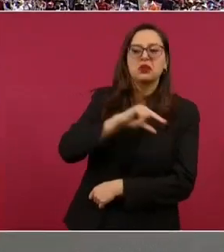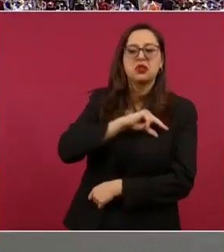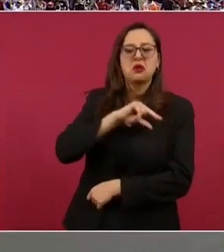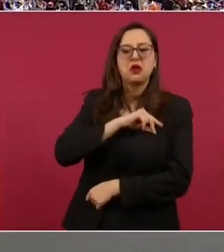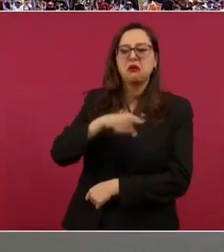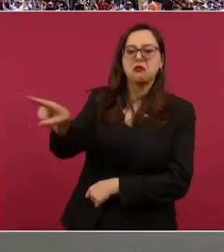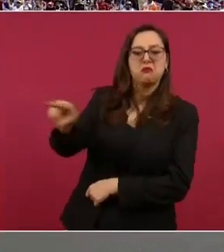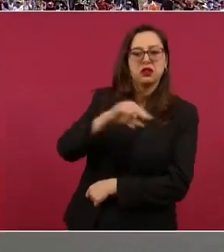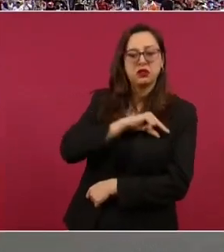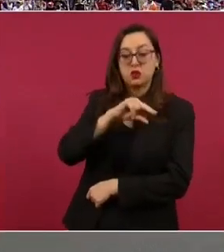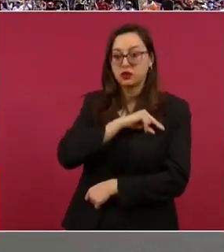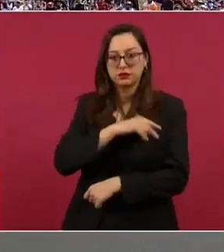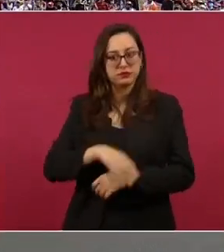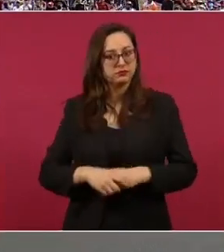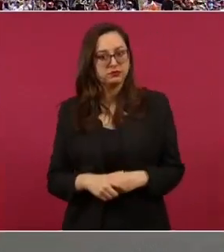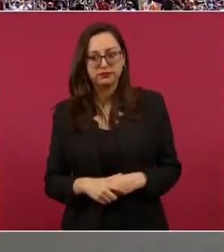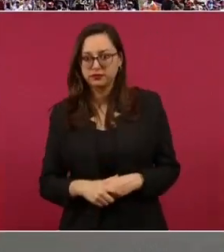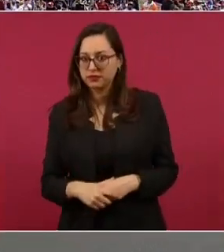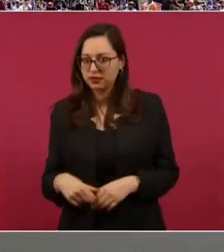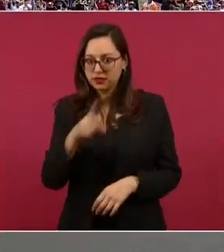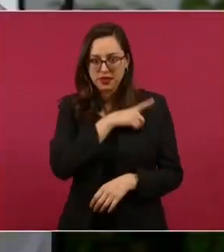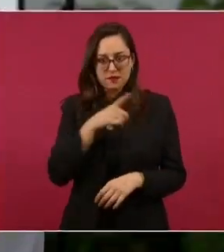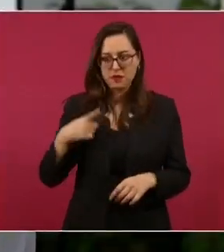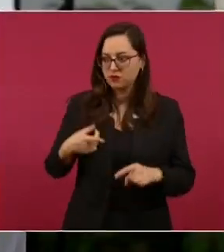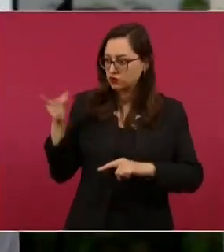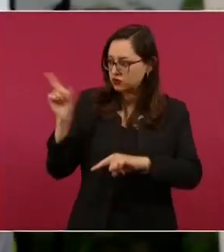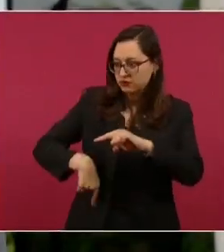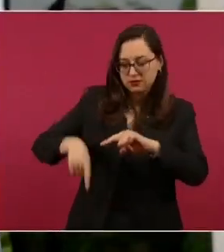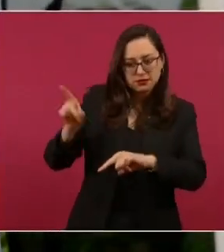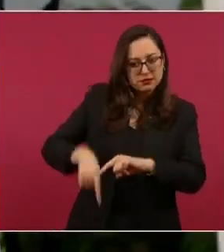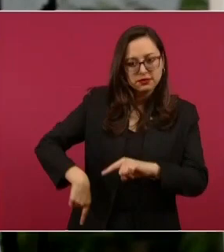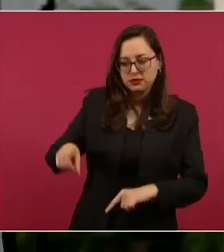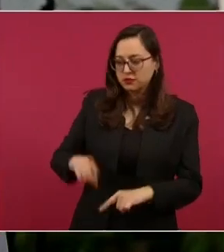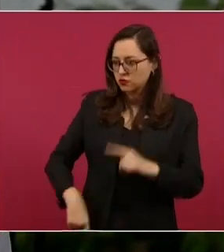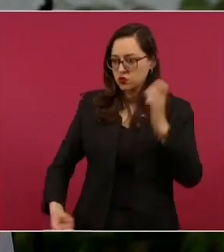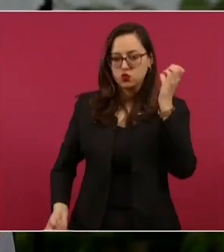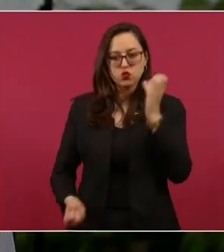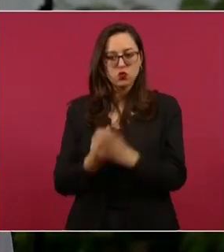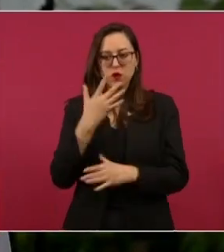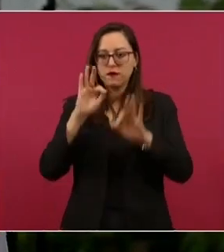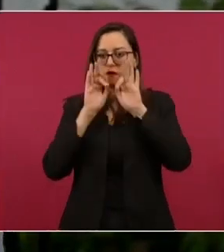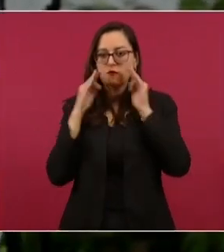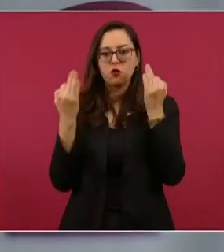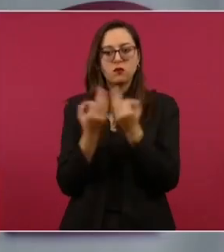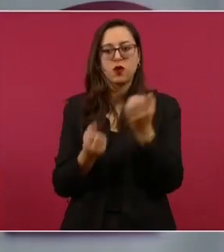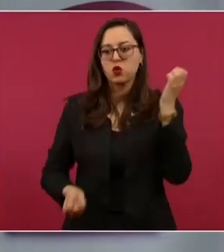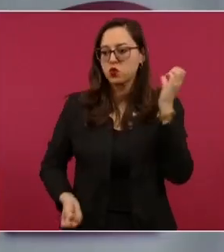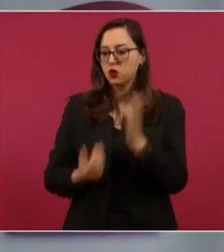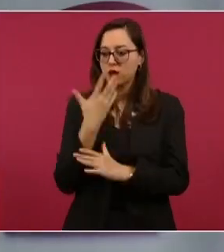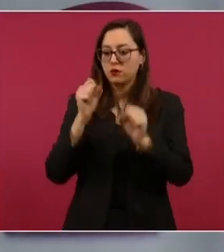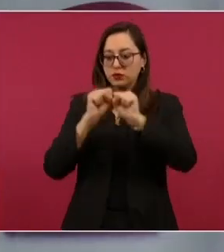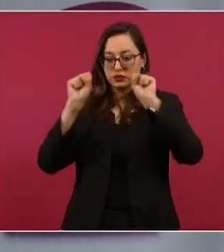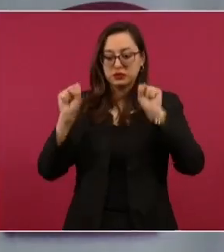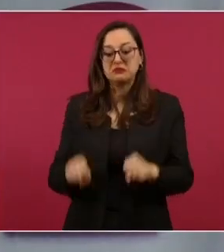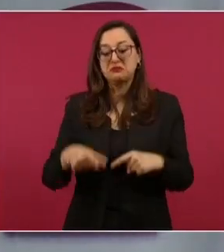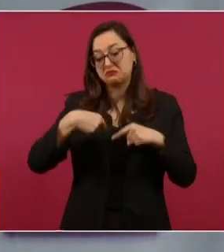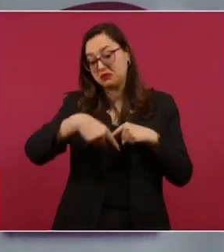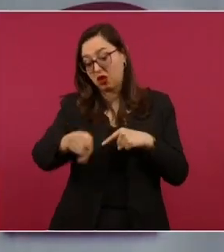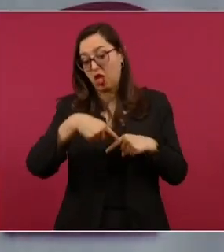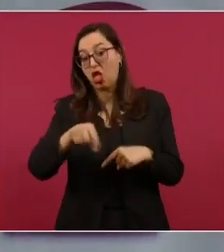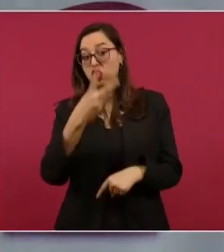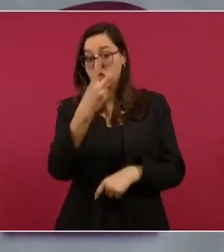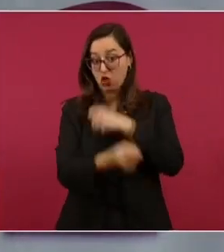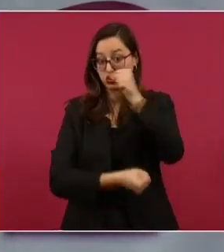Antes de terminar este gobierno, la atención médica a los